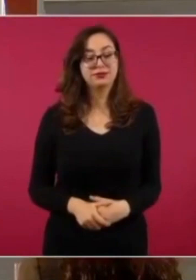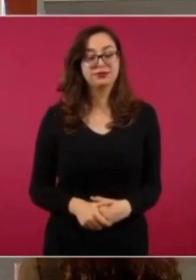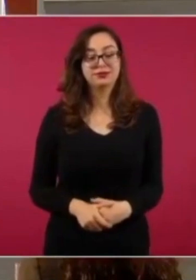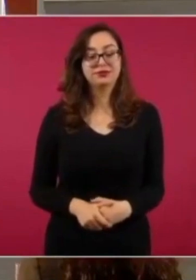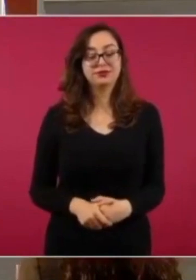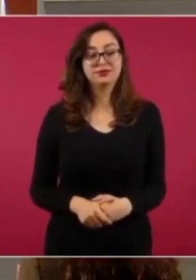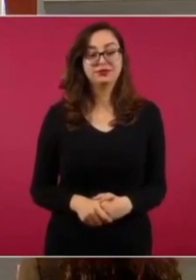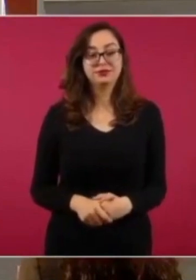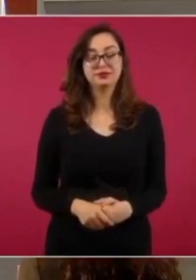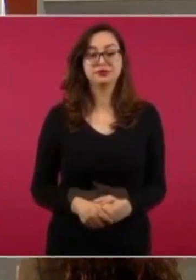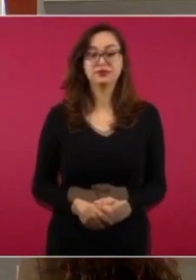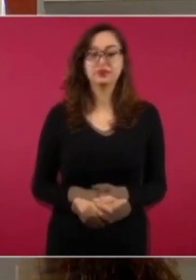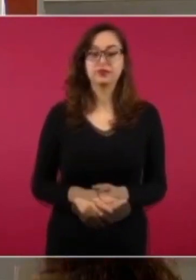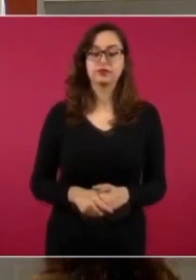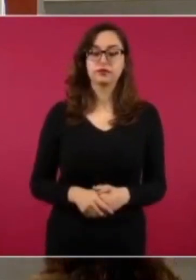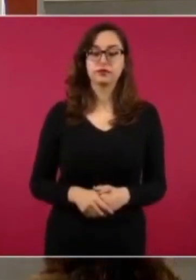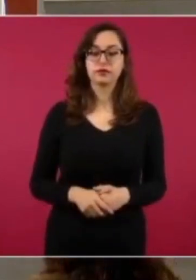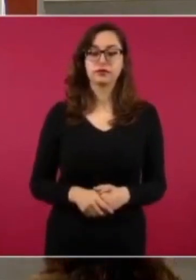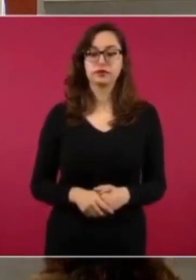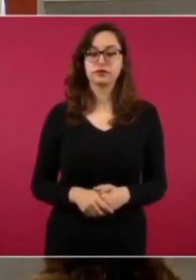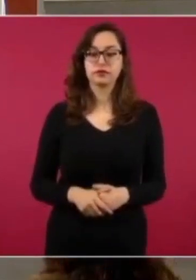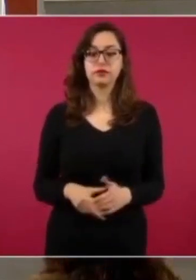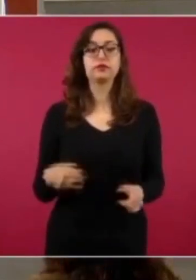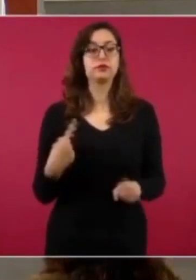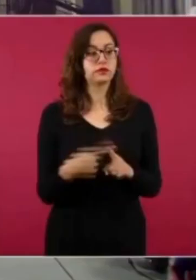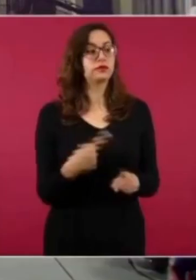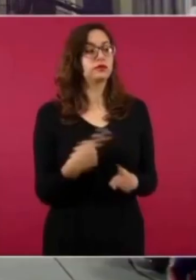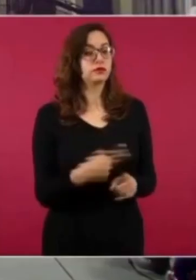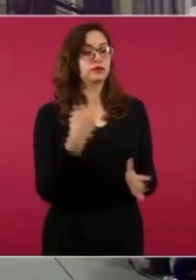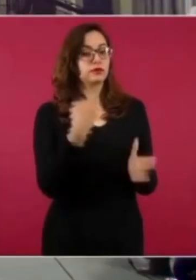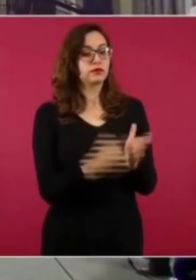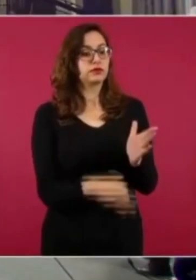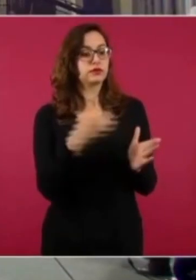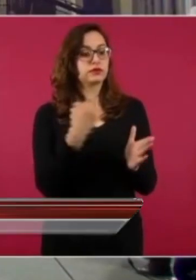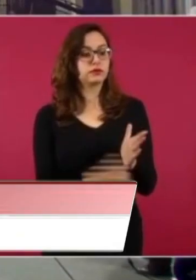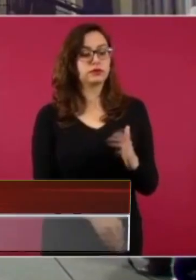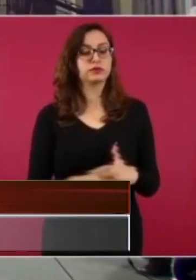Chumel Torres. ¿Quién le falta? Aresalba.